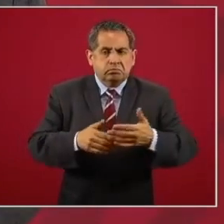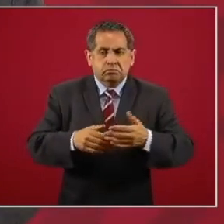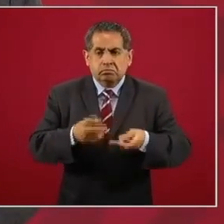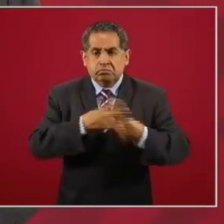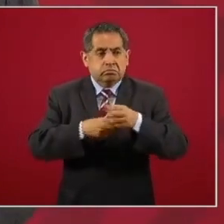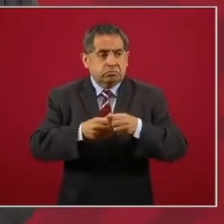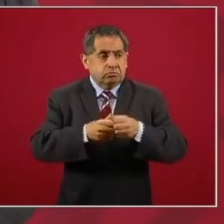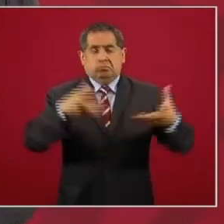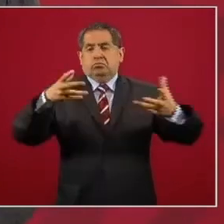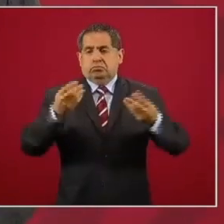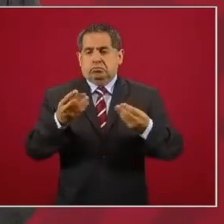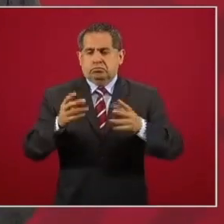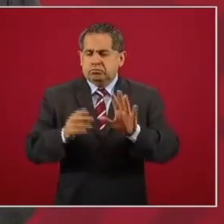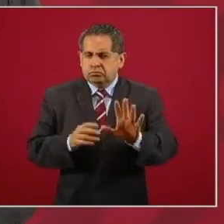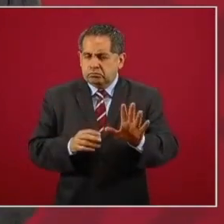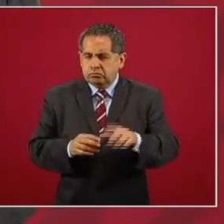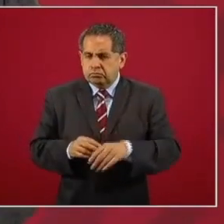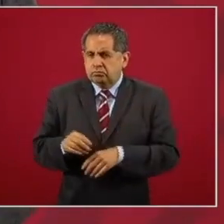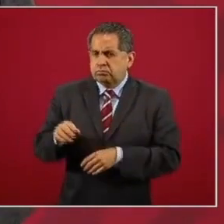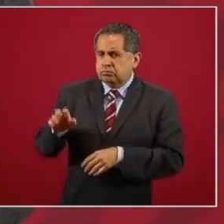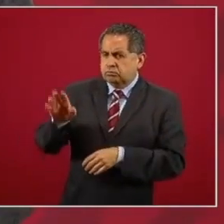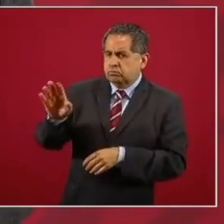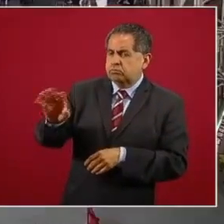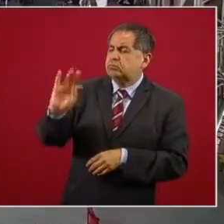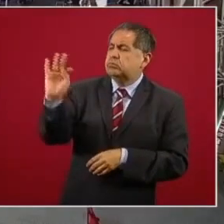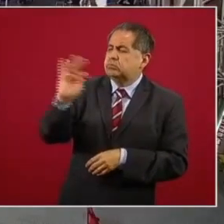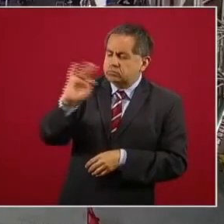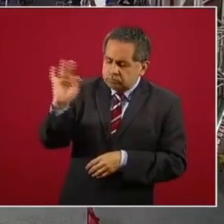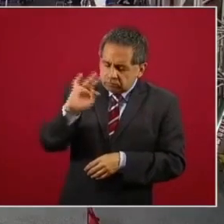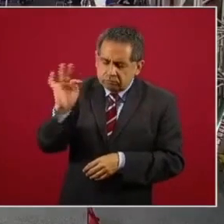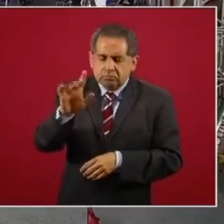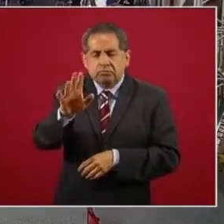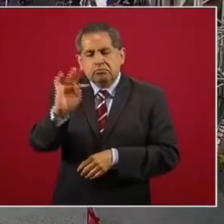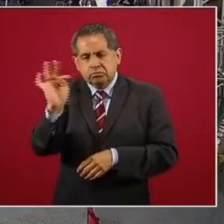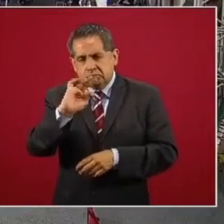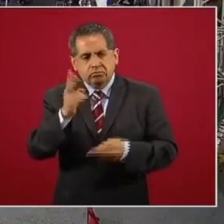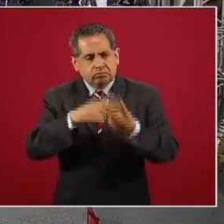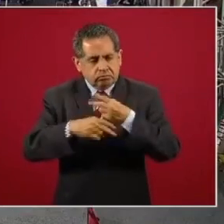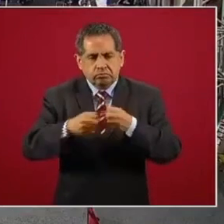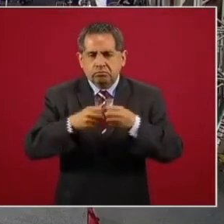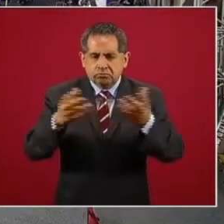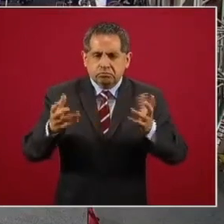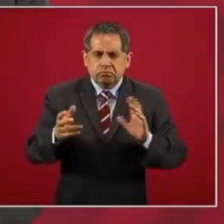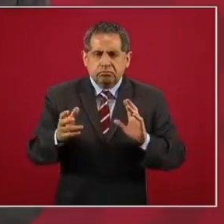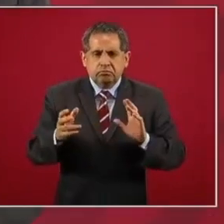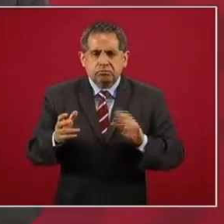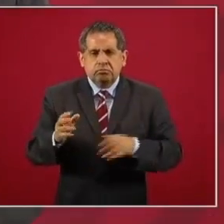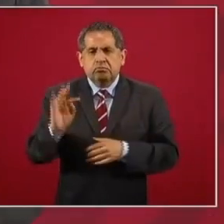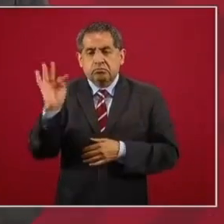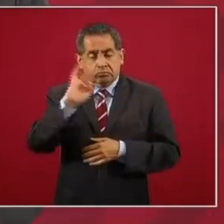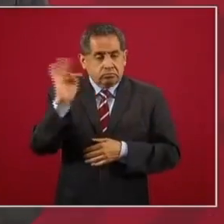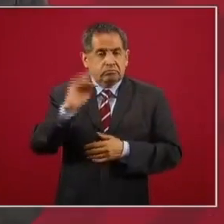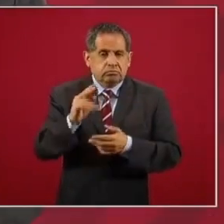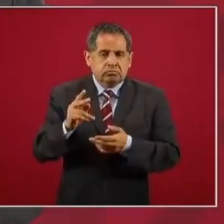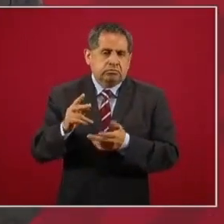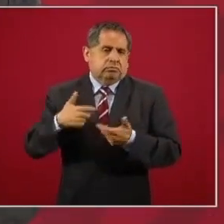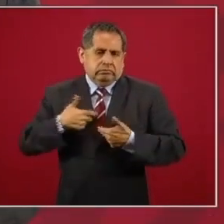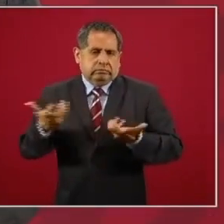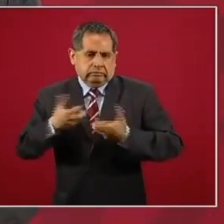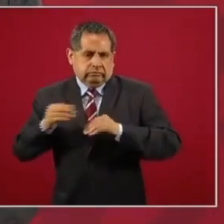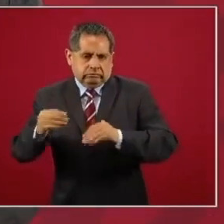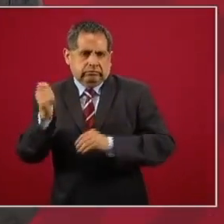rebrotes. Pero hay nuevos… En el caso que se presentaran… Sí tendríamos que actuar,